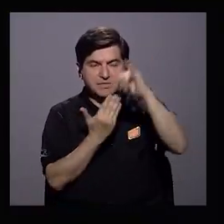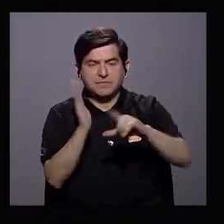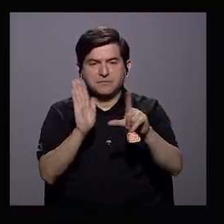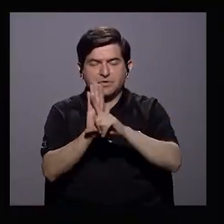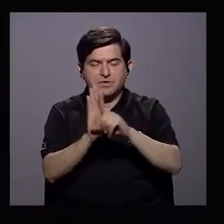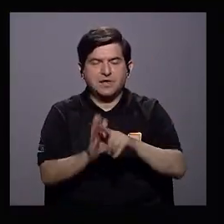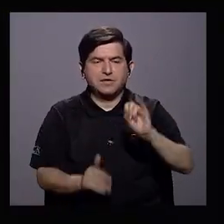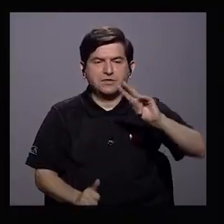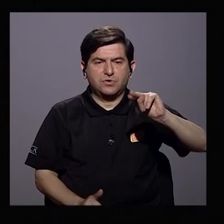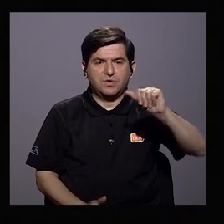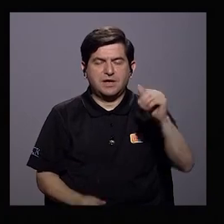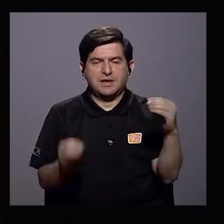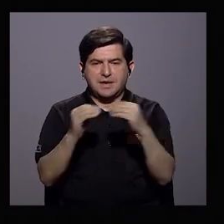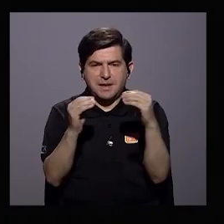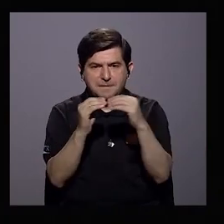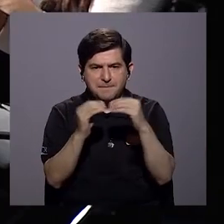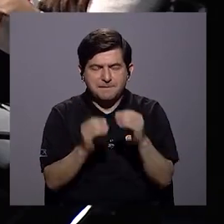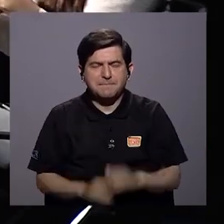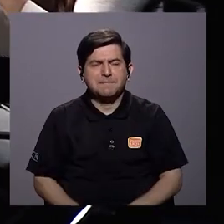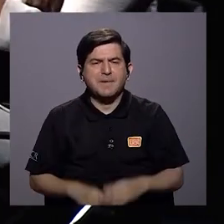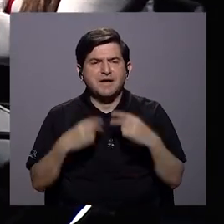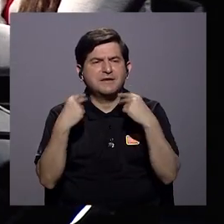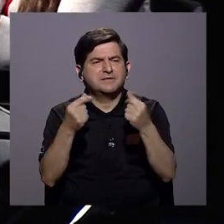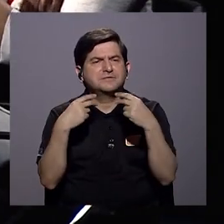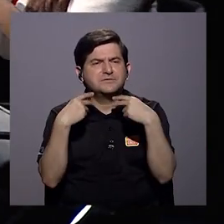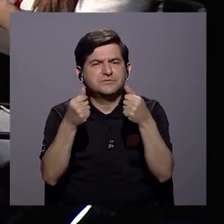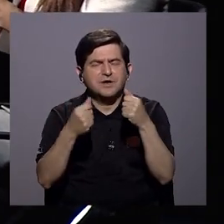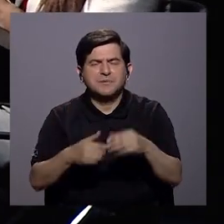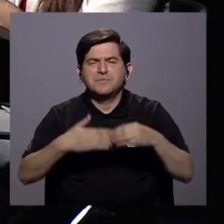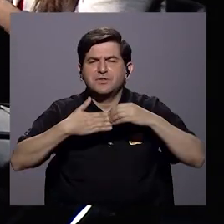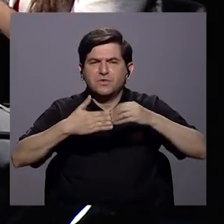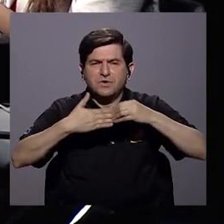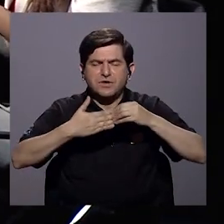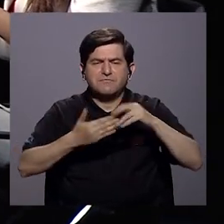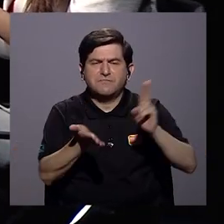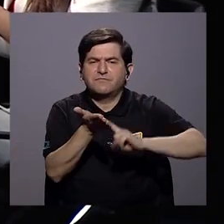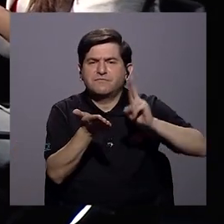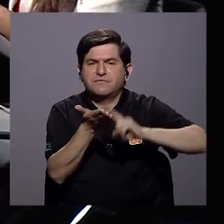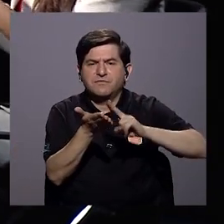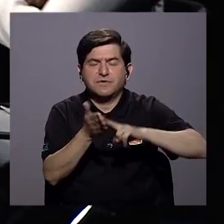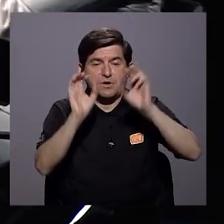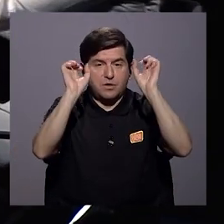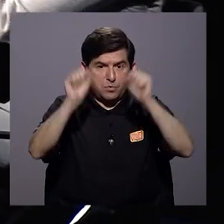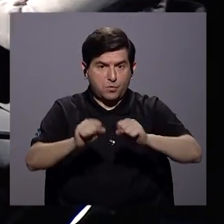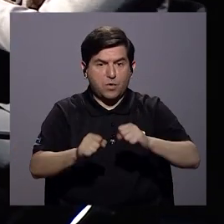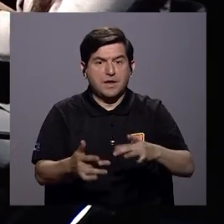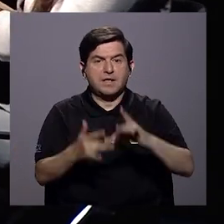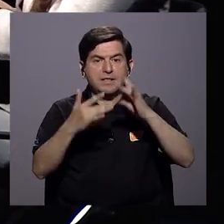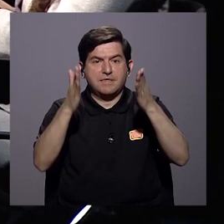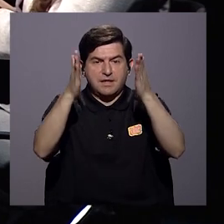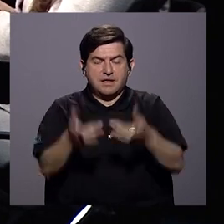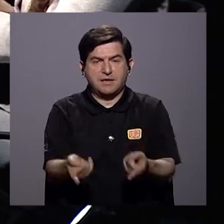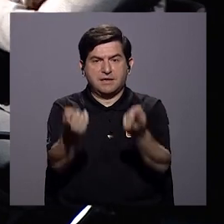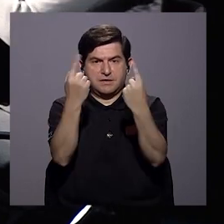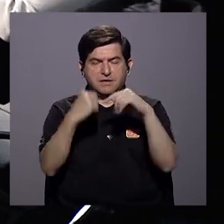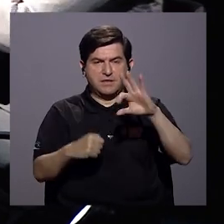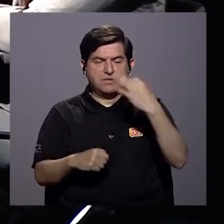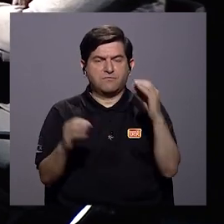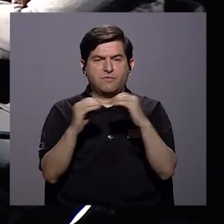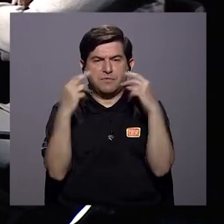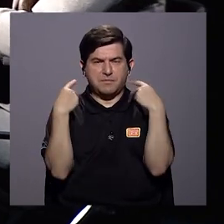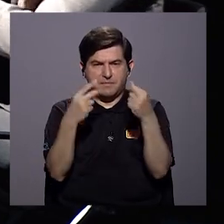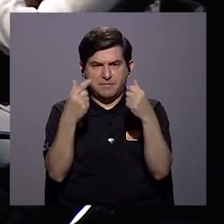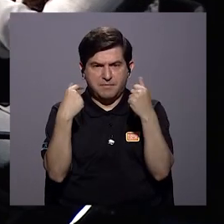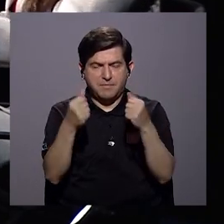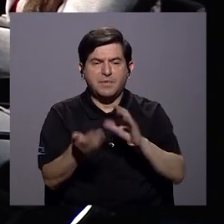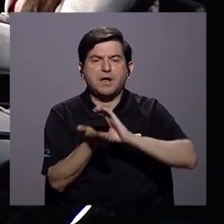a Lina para que sus procesos de contratación sean mucho más flexibles, para que pueda de alguna manera traer a los especialistas de una forma